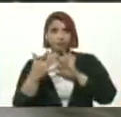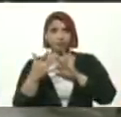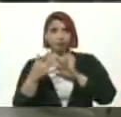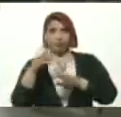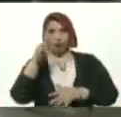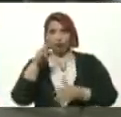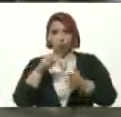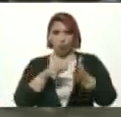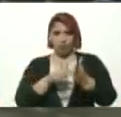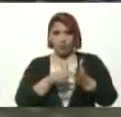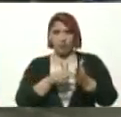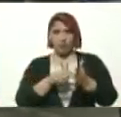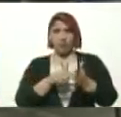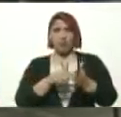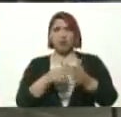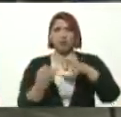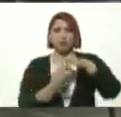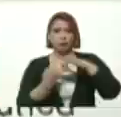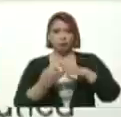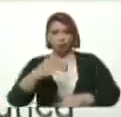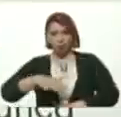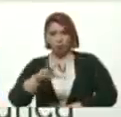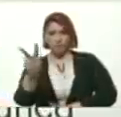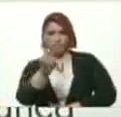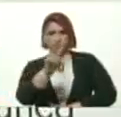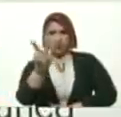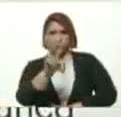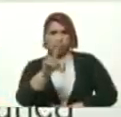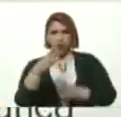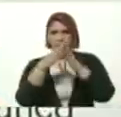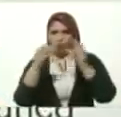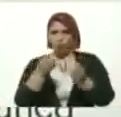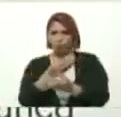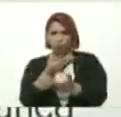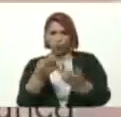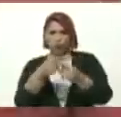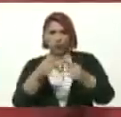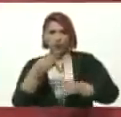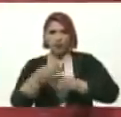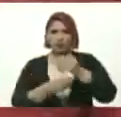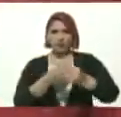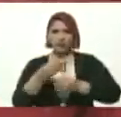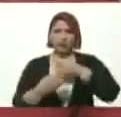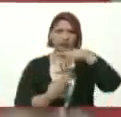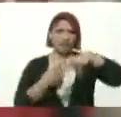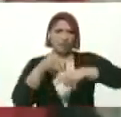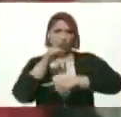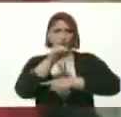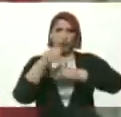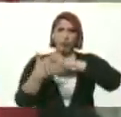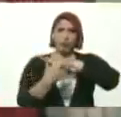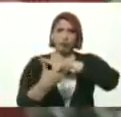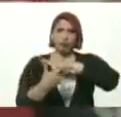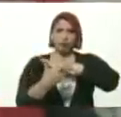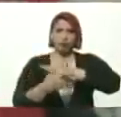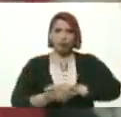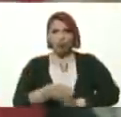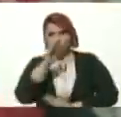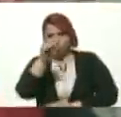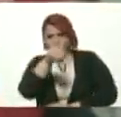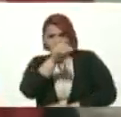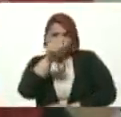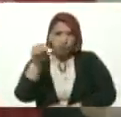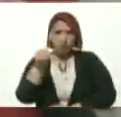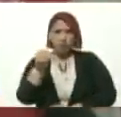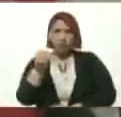Dos mil Instituciones A Nivel Nacional Todo Esto Presidente Para Hacer La Revolución Tecnológica Dios Lo Bendiga